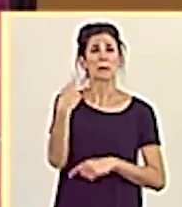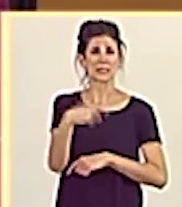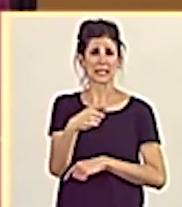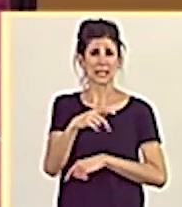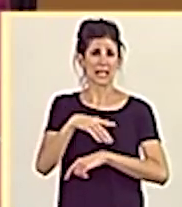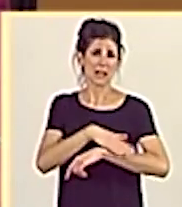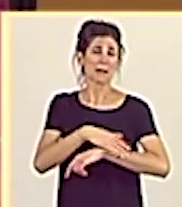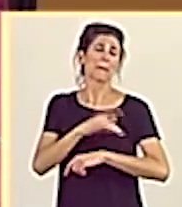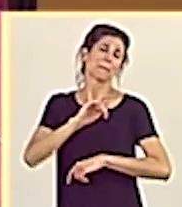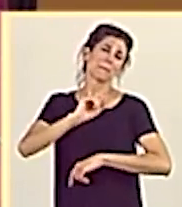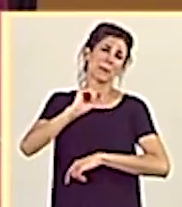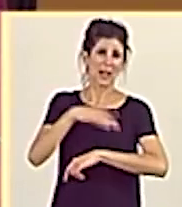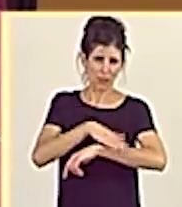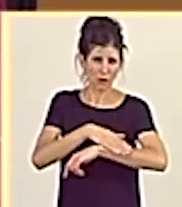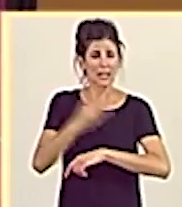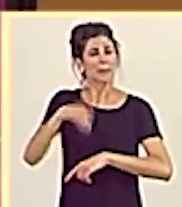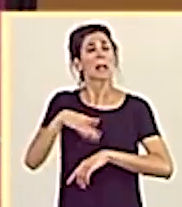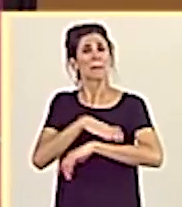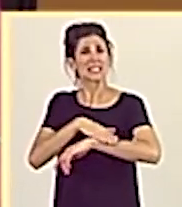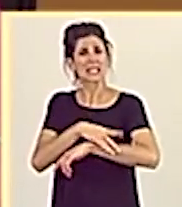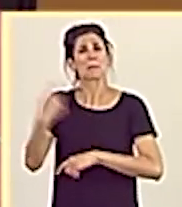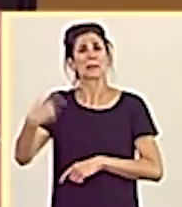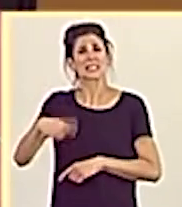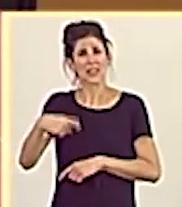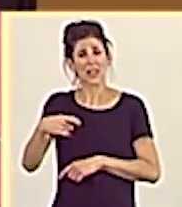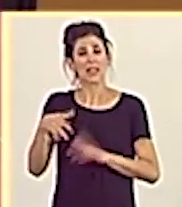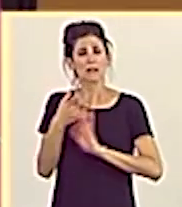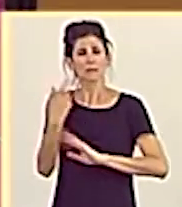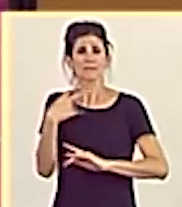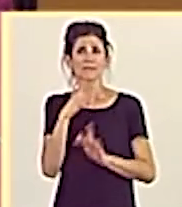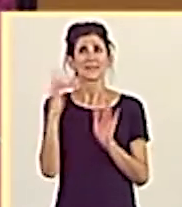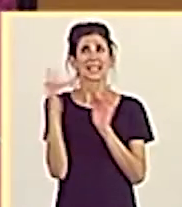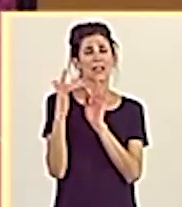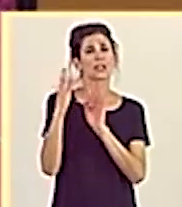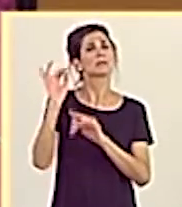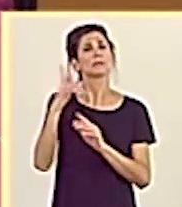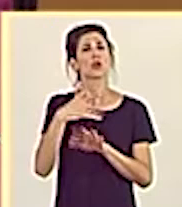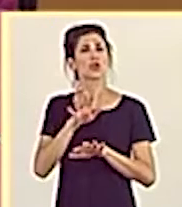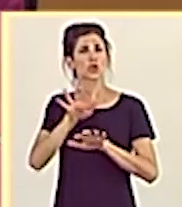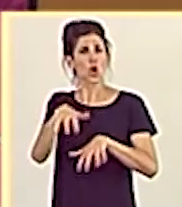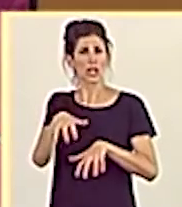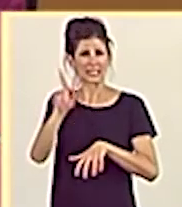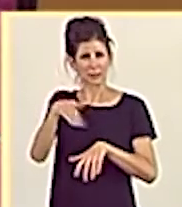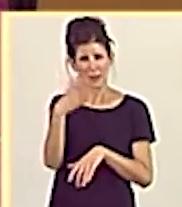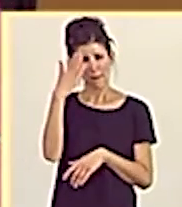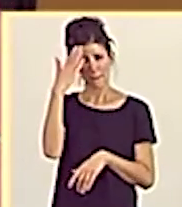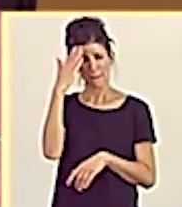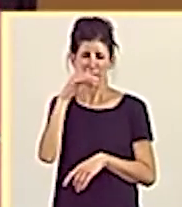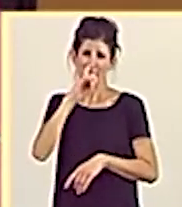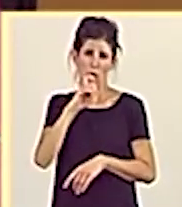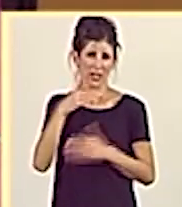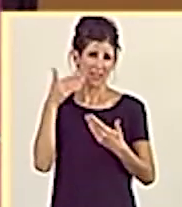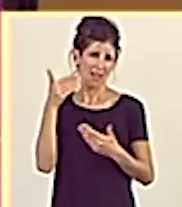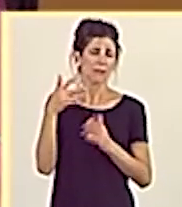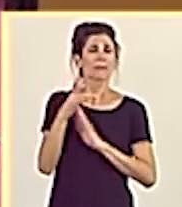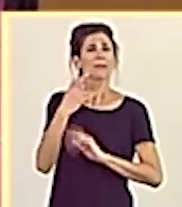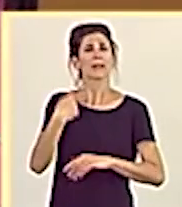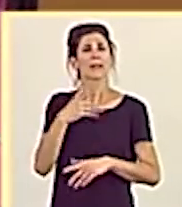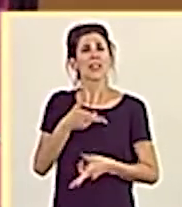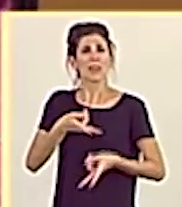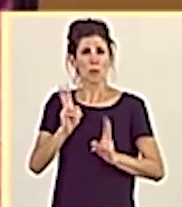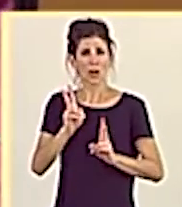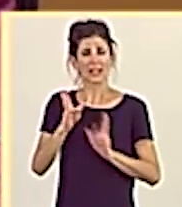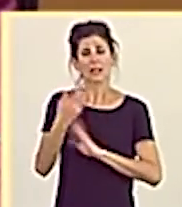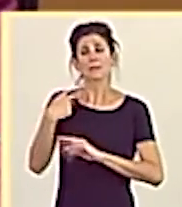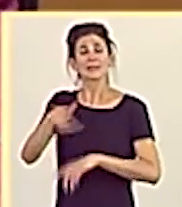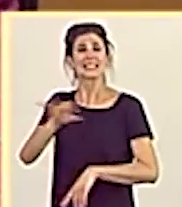del Gobierno y ministra de la Presidencia, Relaciones con las Cortes y Memoria Democrática. Pregunta del senador